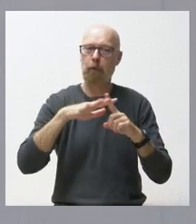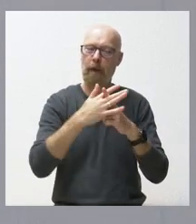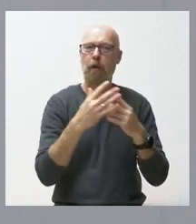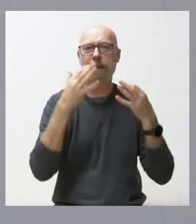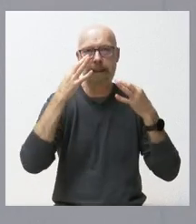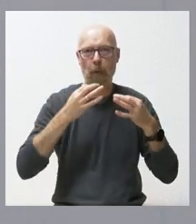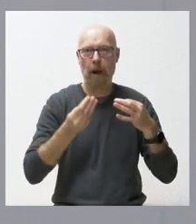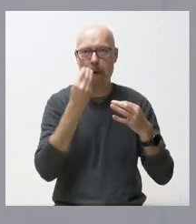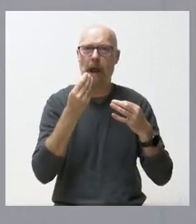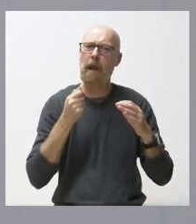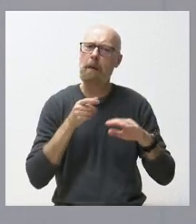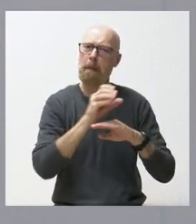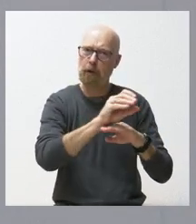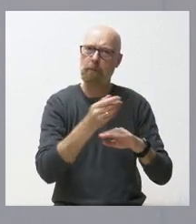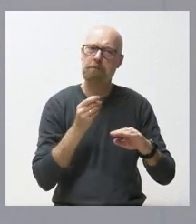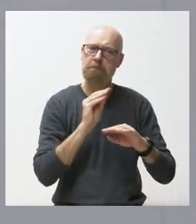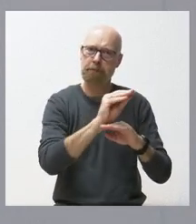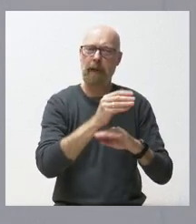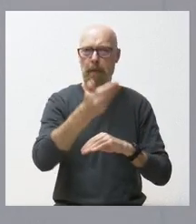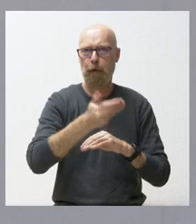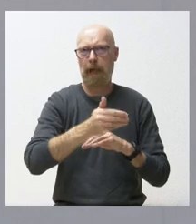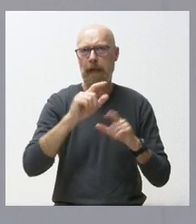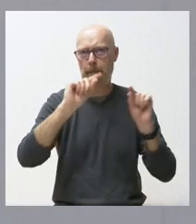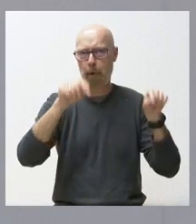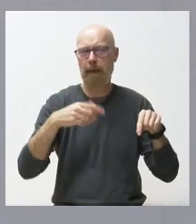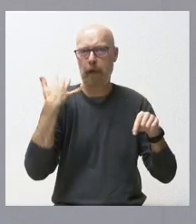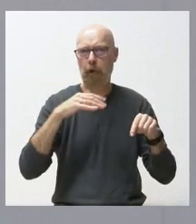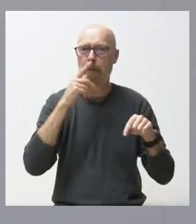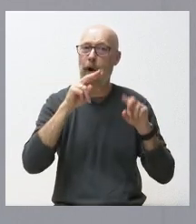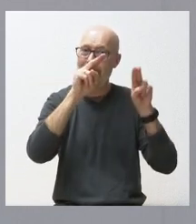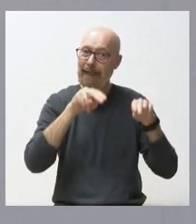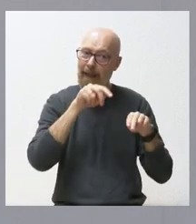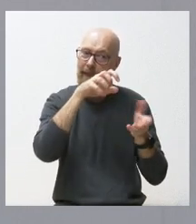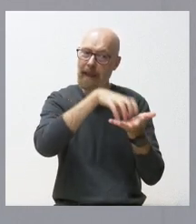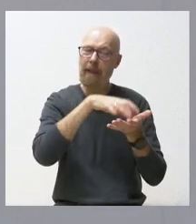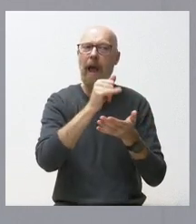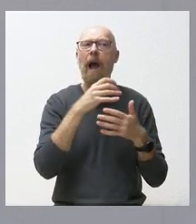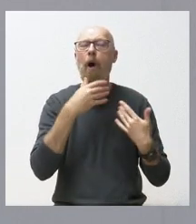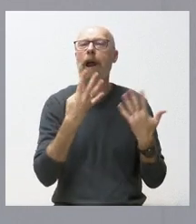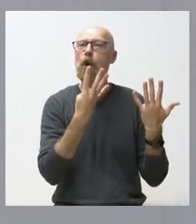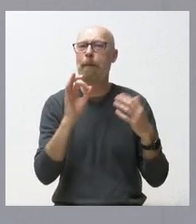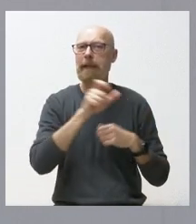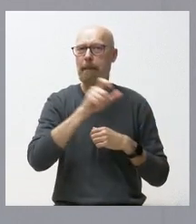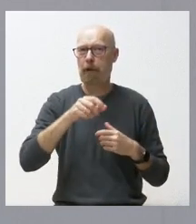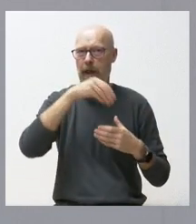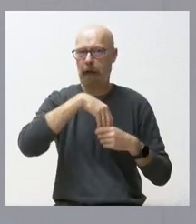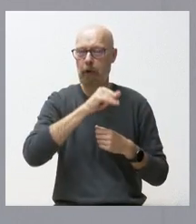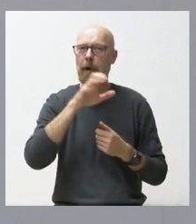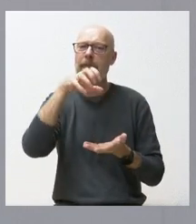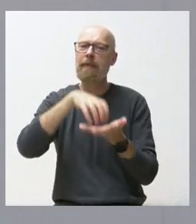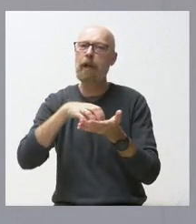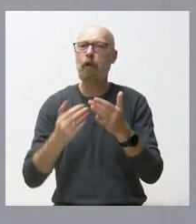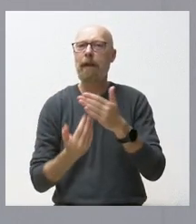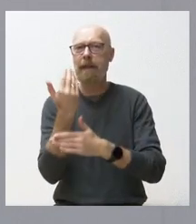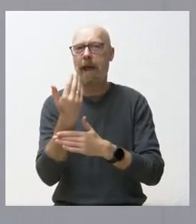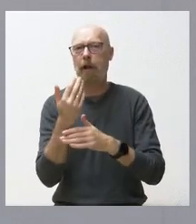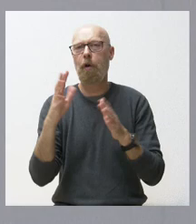en la provincia de Soria, en esta residencia que cuenta actualmente con 90 personas y un centro destinado a estancias de urnas con total de 10